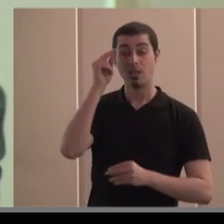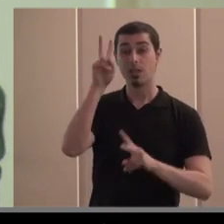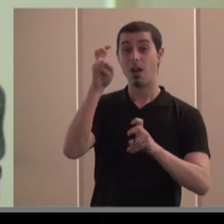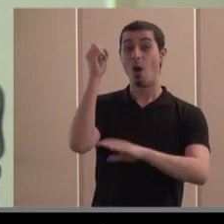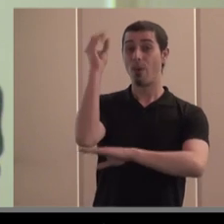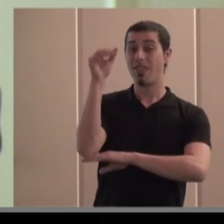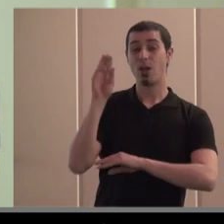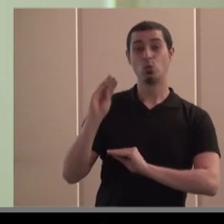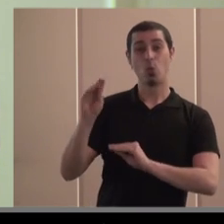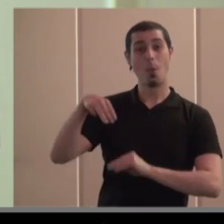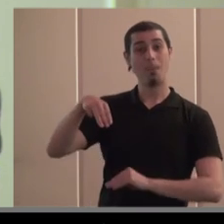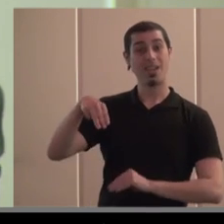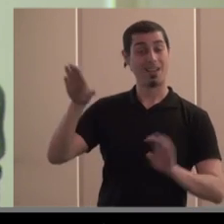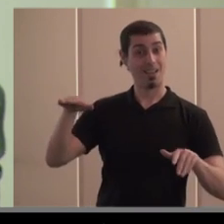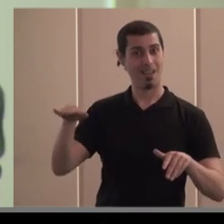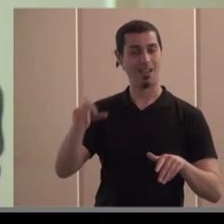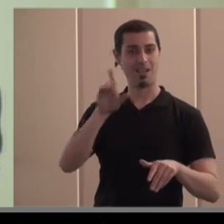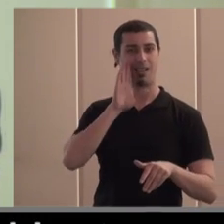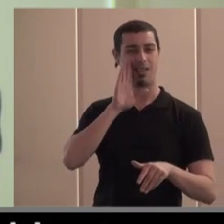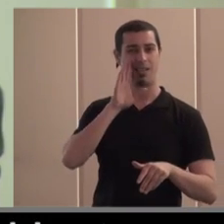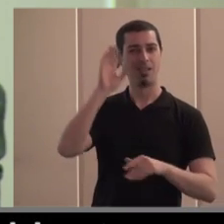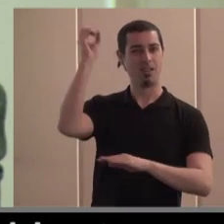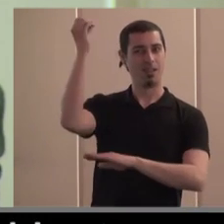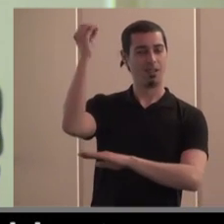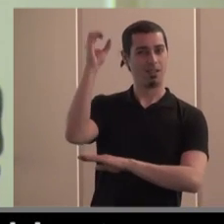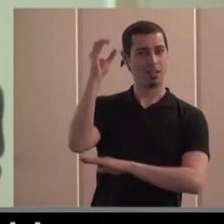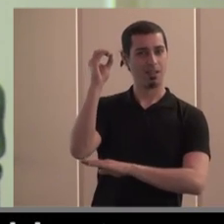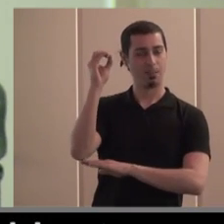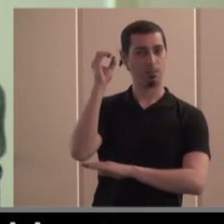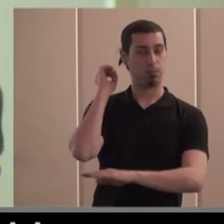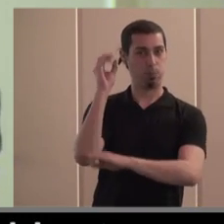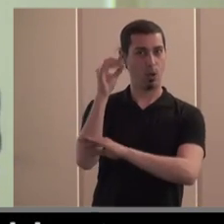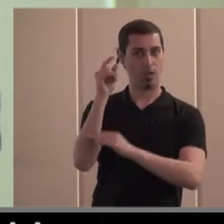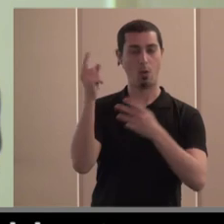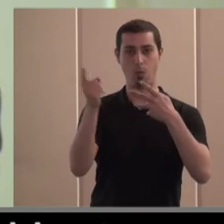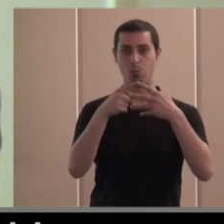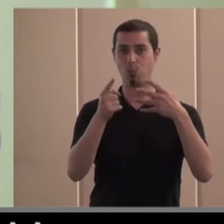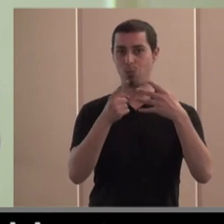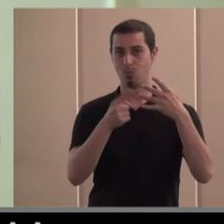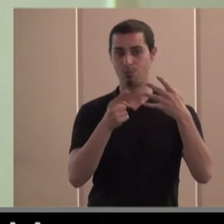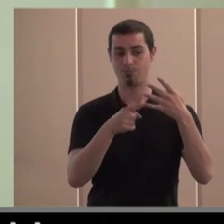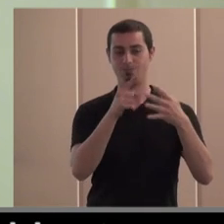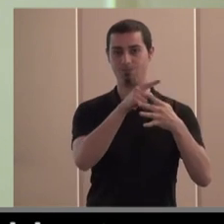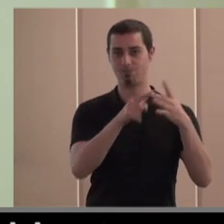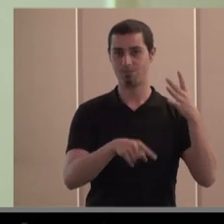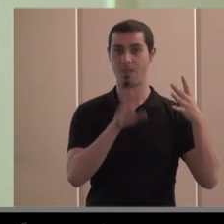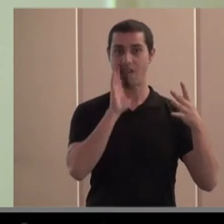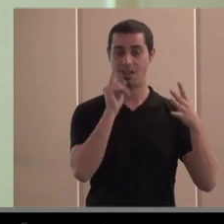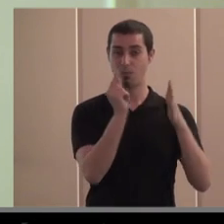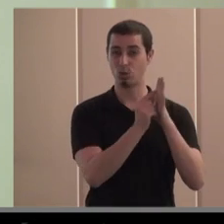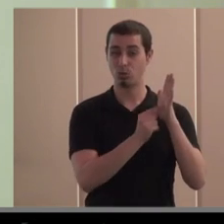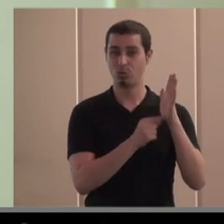de Miguel Ángel ha dejado muchos puntos tocados que podrían ser objeto de